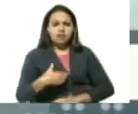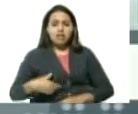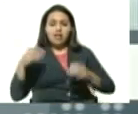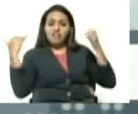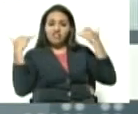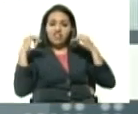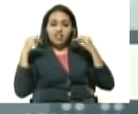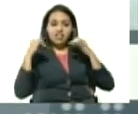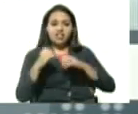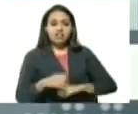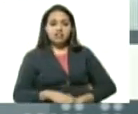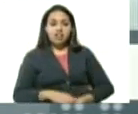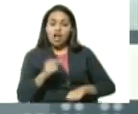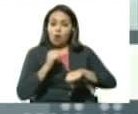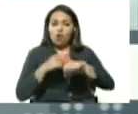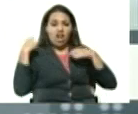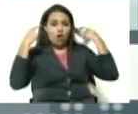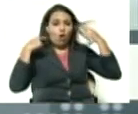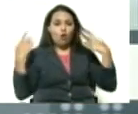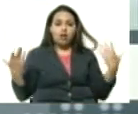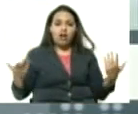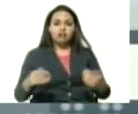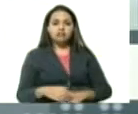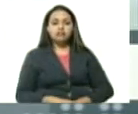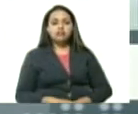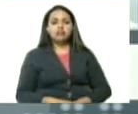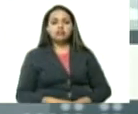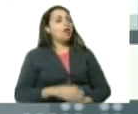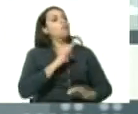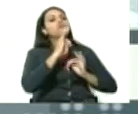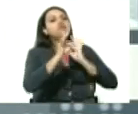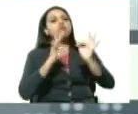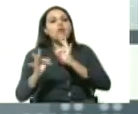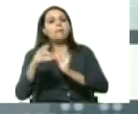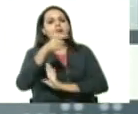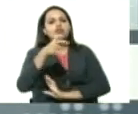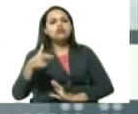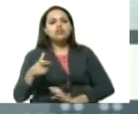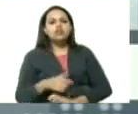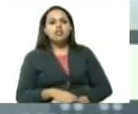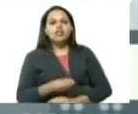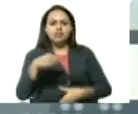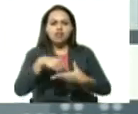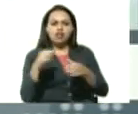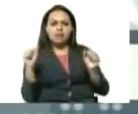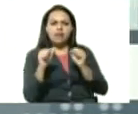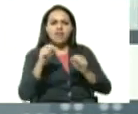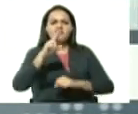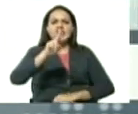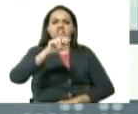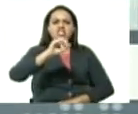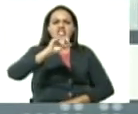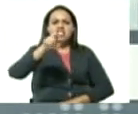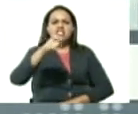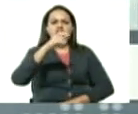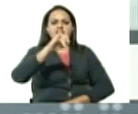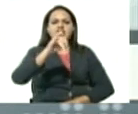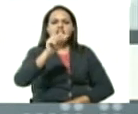la hora loca y se infectó un gentío en el Vigía que estaba bien el Vigía estaba tranquilo